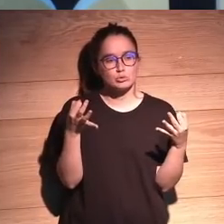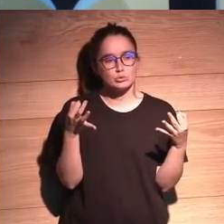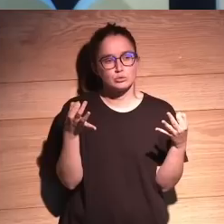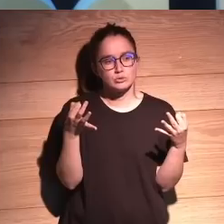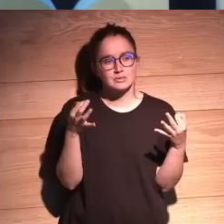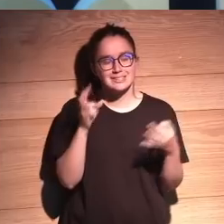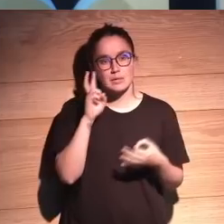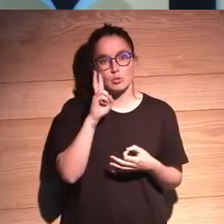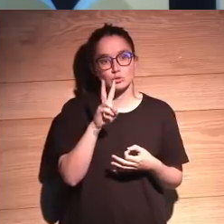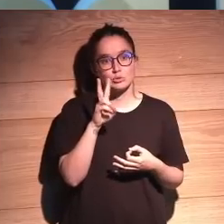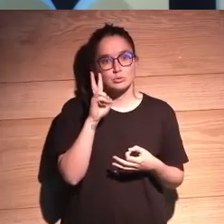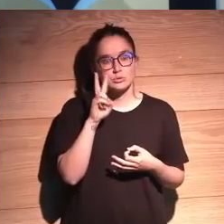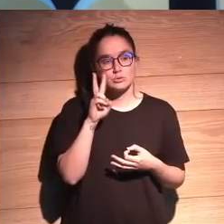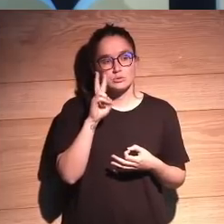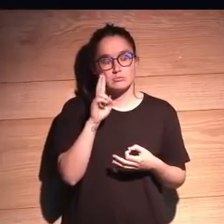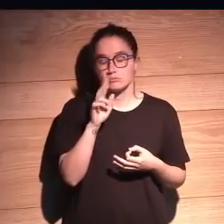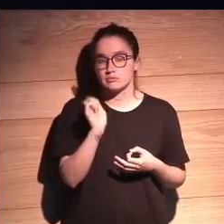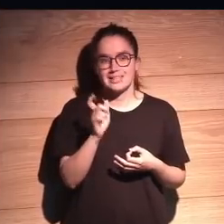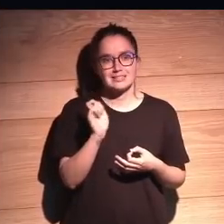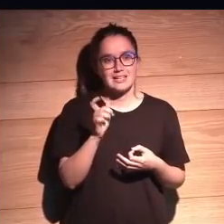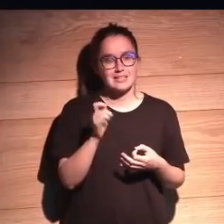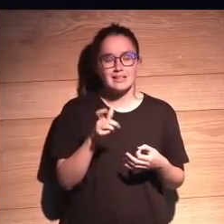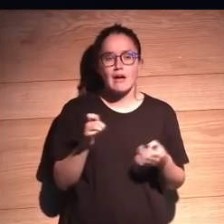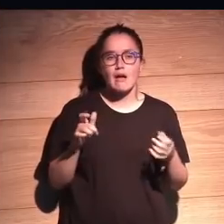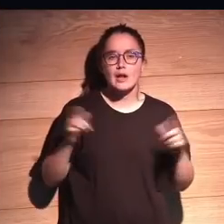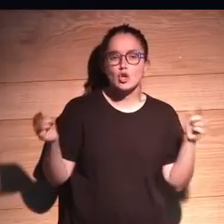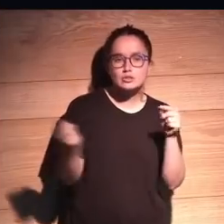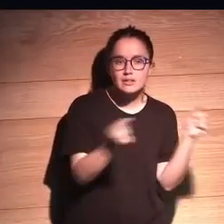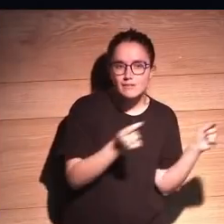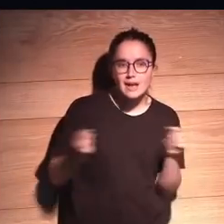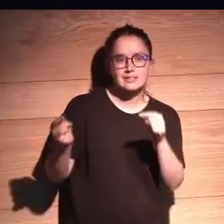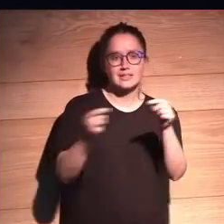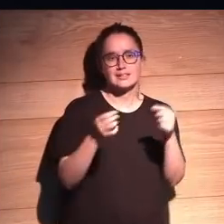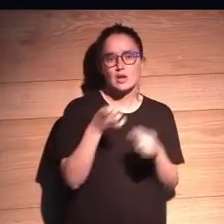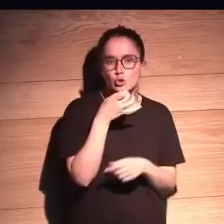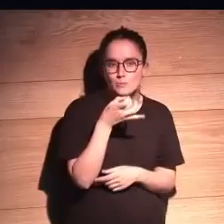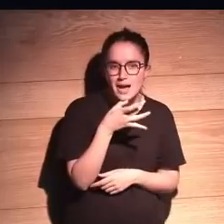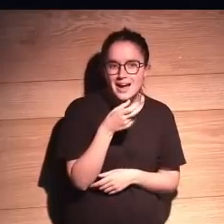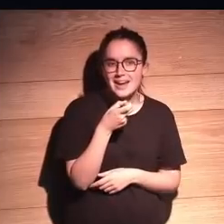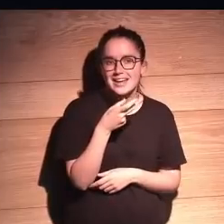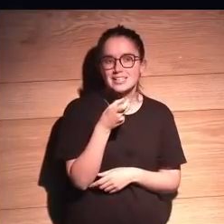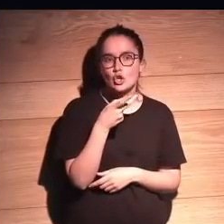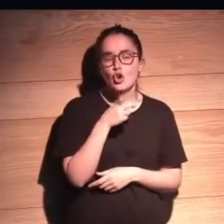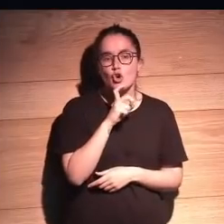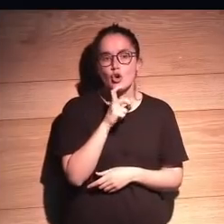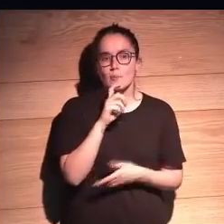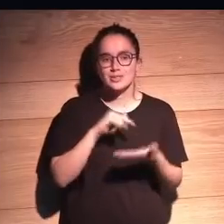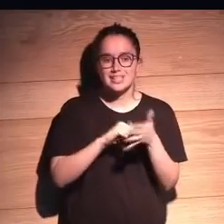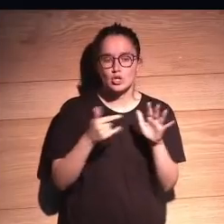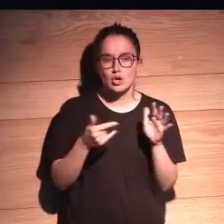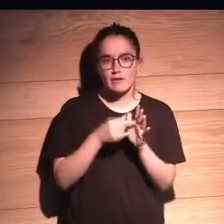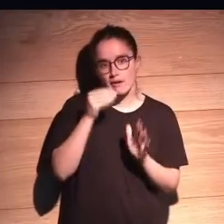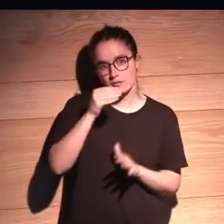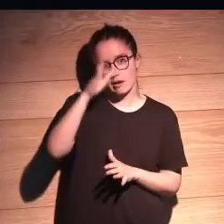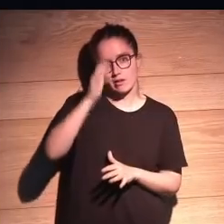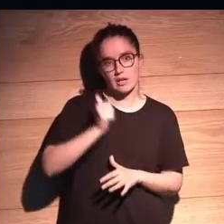estamos viendo, y ha sido constante en los medios, en los debates, en los bares, cómo la tecnología y la